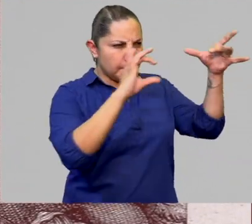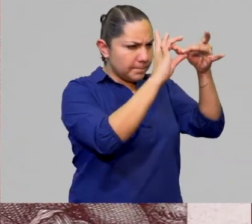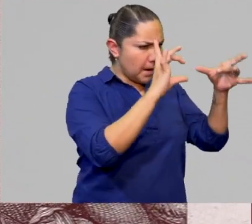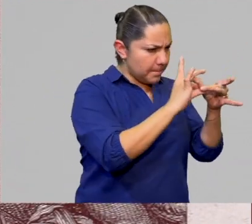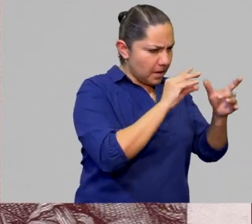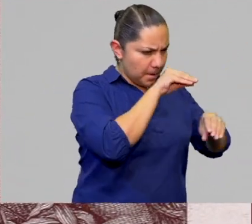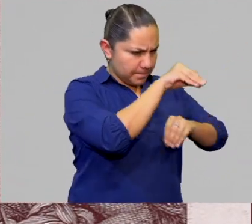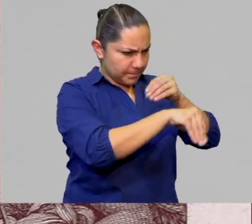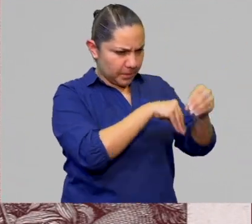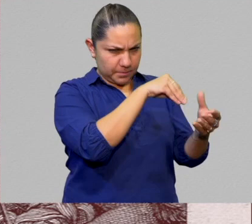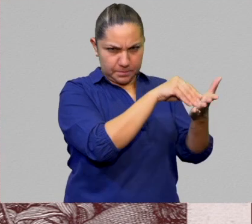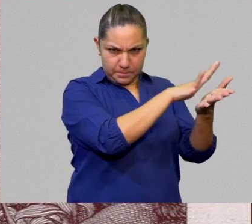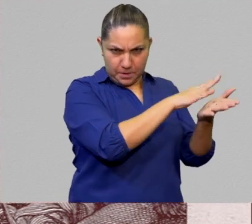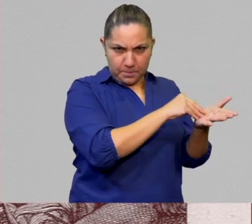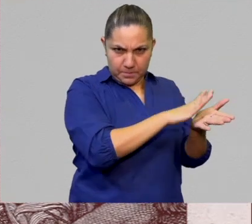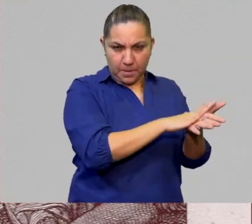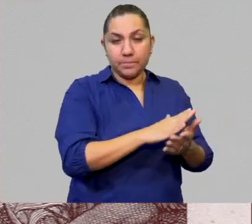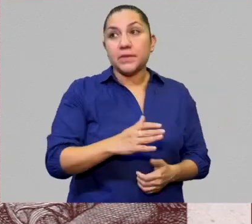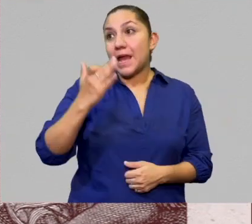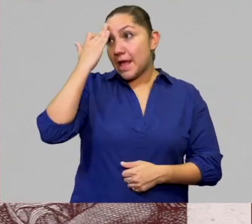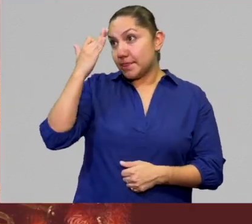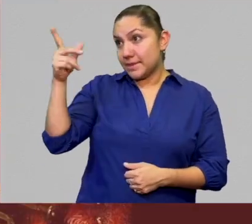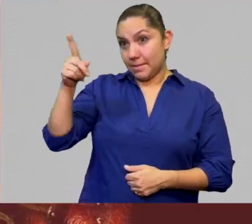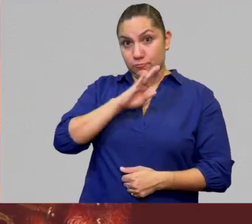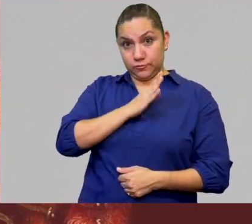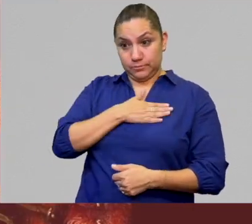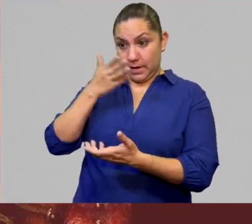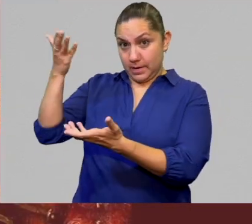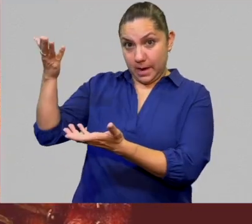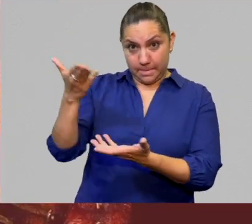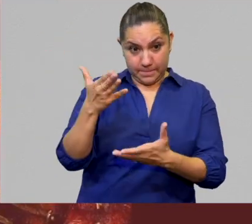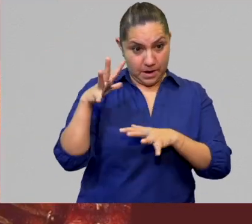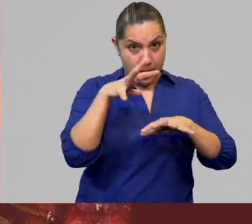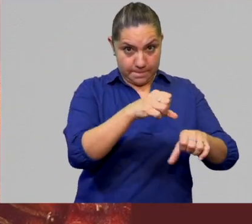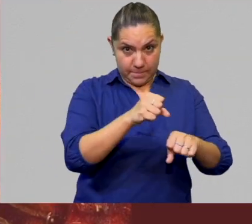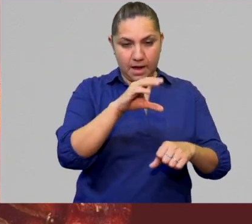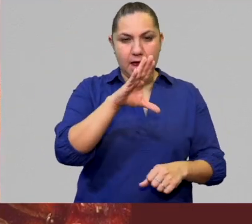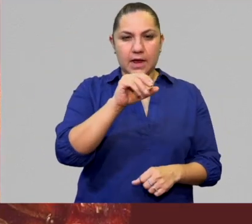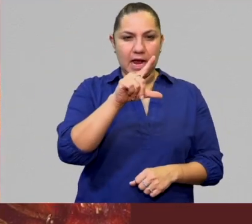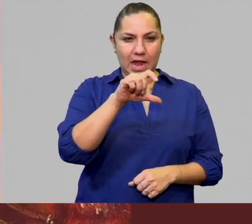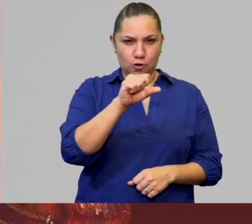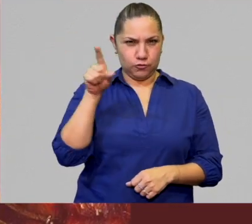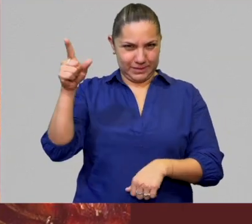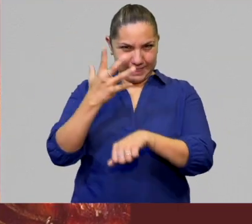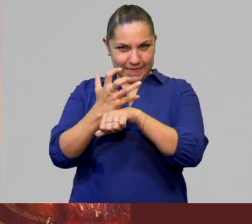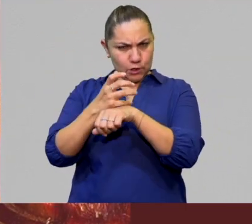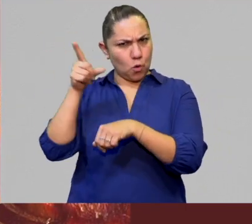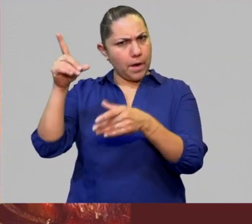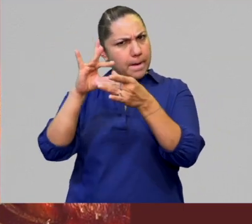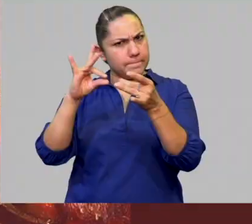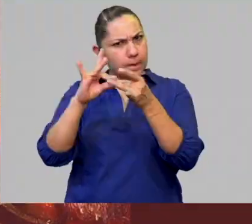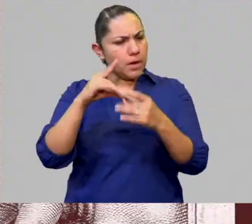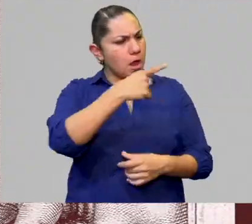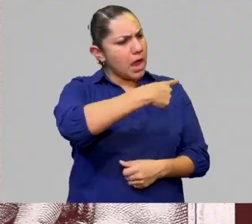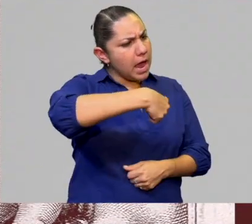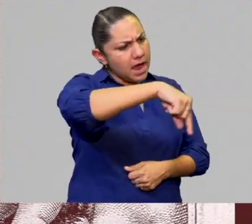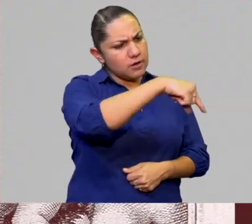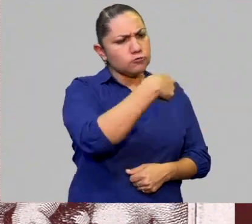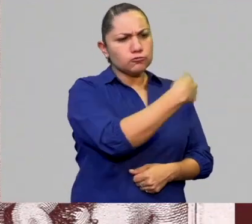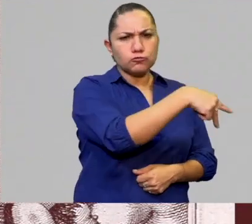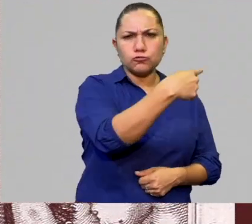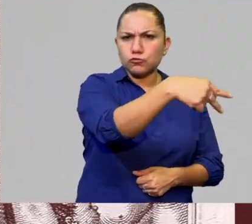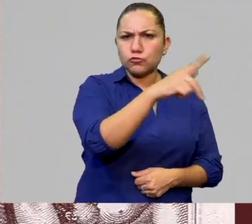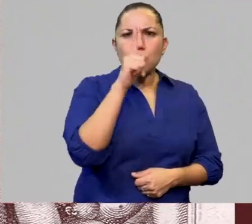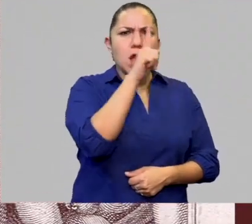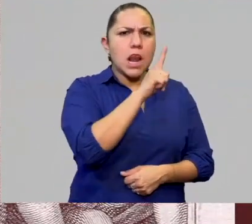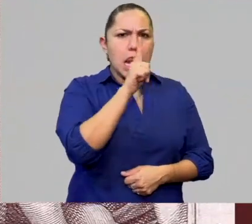Aunque con la llegada de los españoles, Carlos V proclamó la importancia de respetar las lenguas originarias de los pueblos